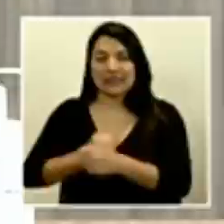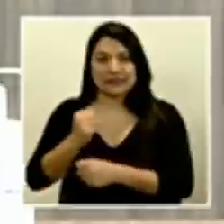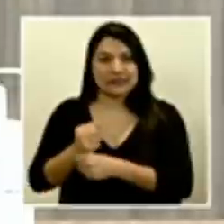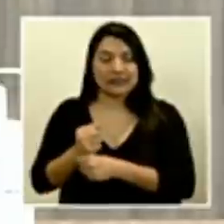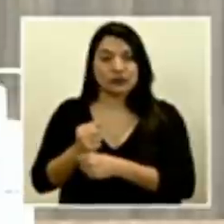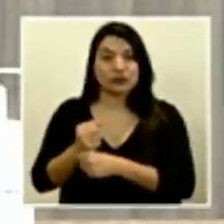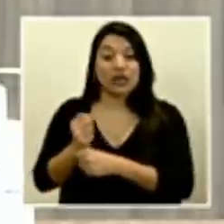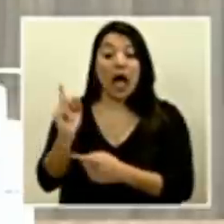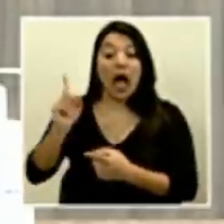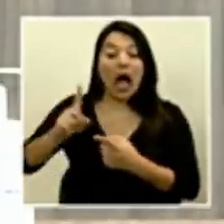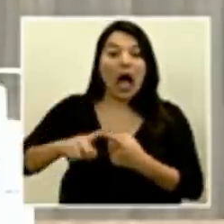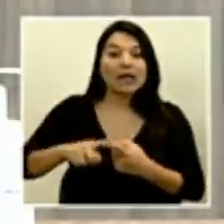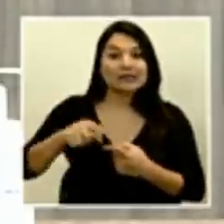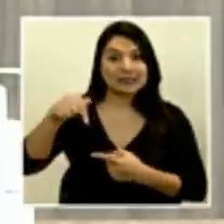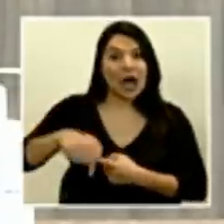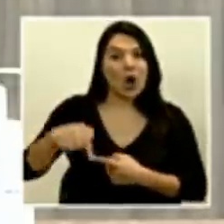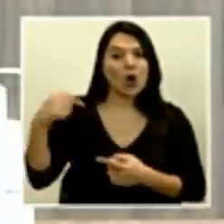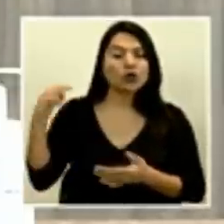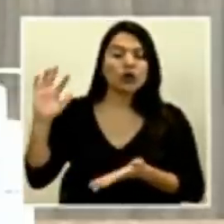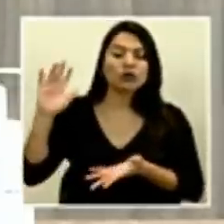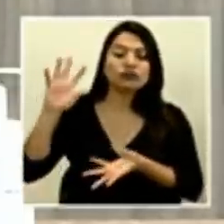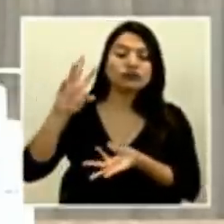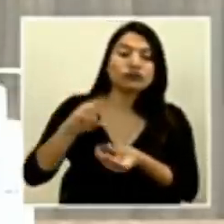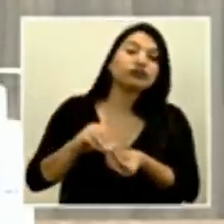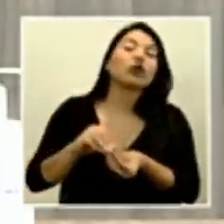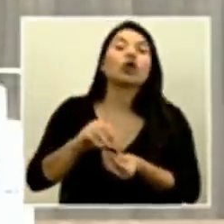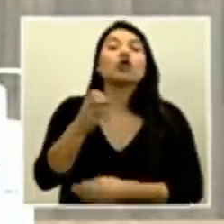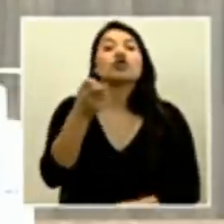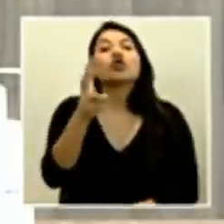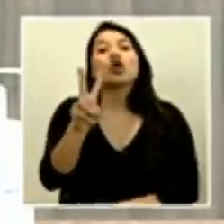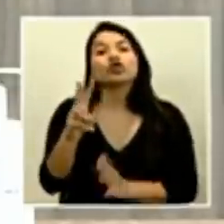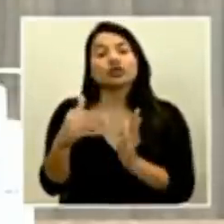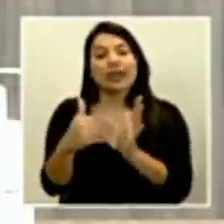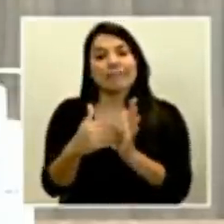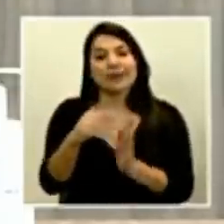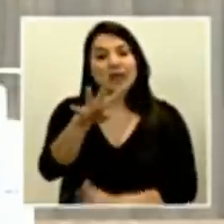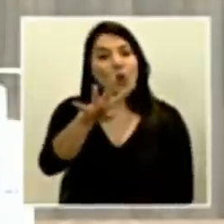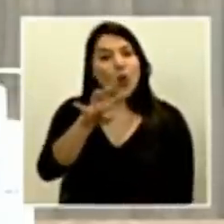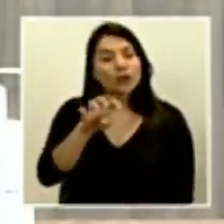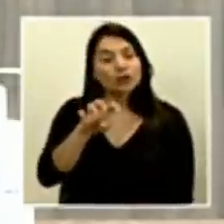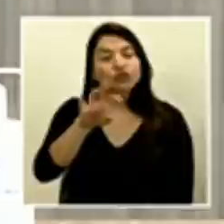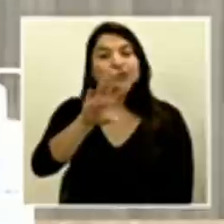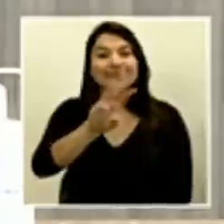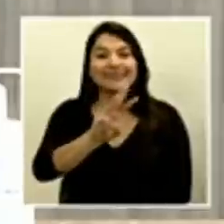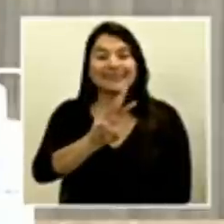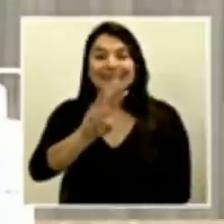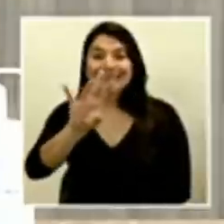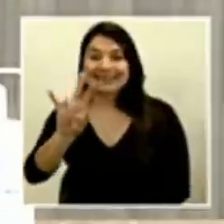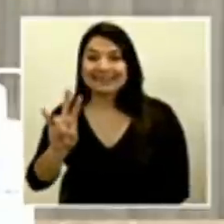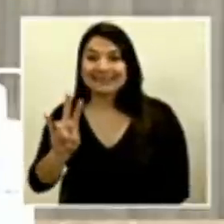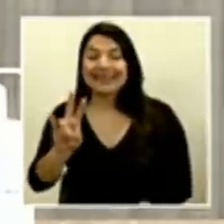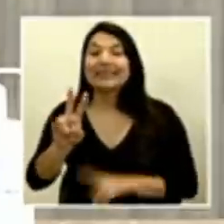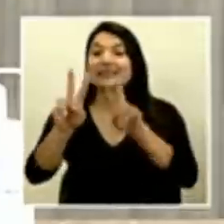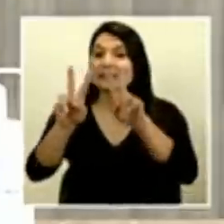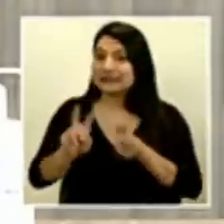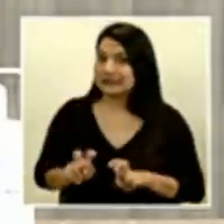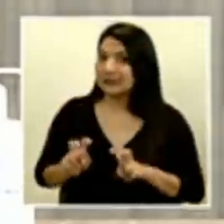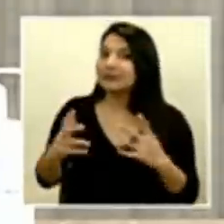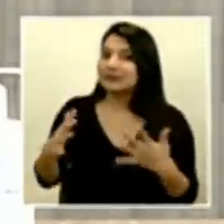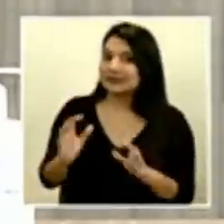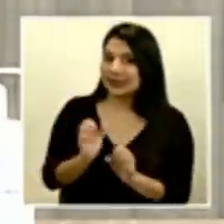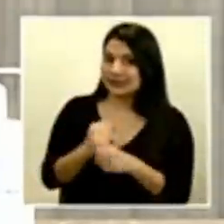Al día de hoy se han procesado un total de 12.467 muestras.